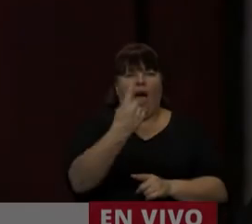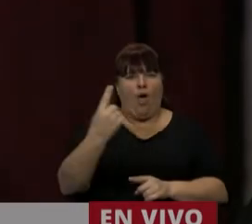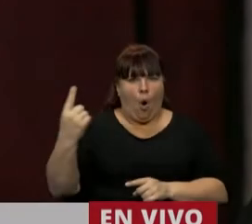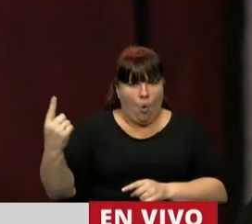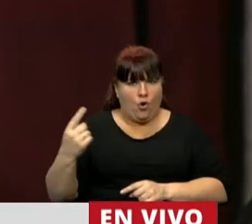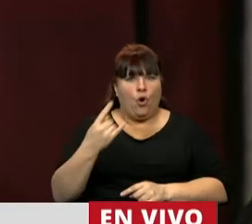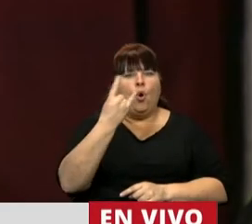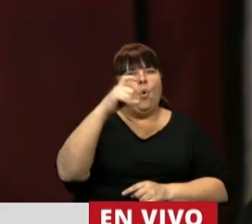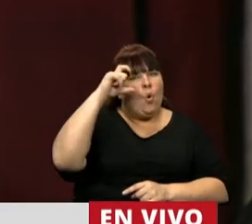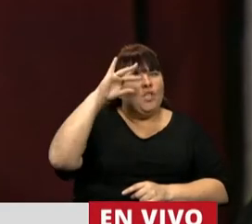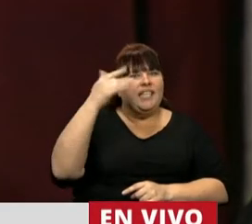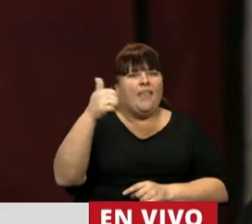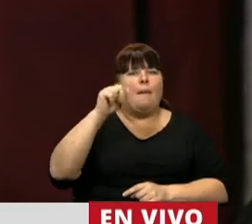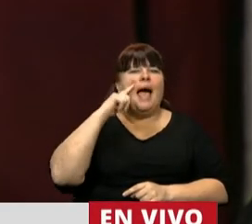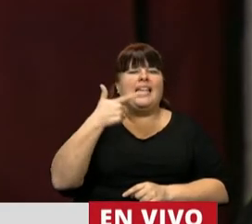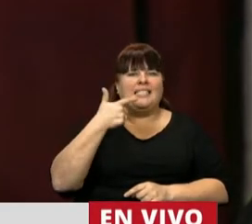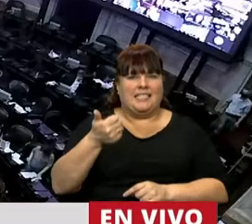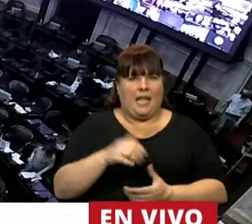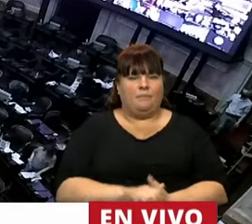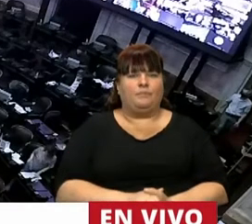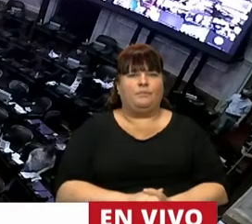Uceda Marisa tiene la palabra.